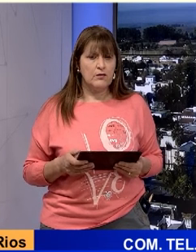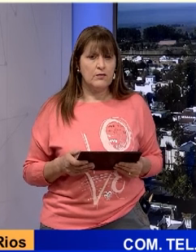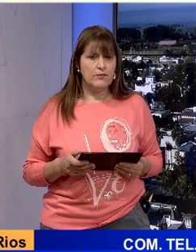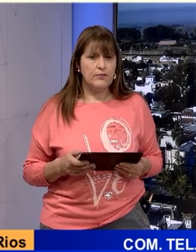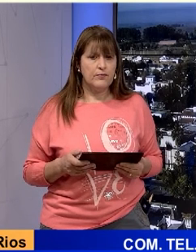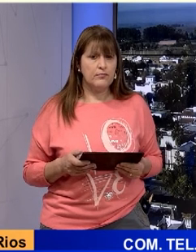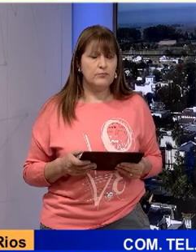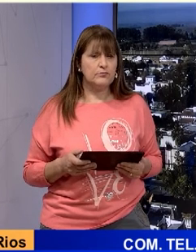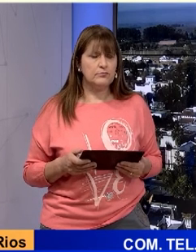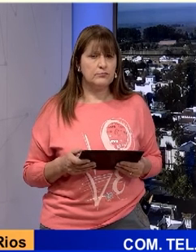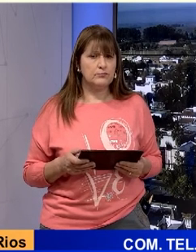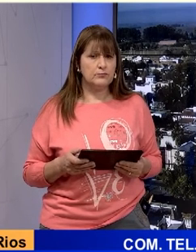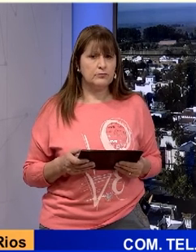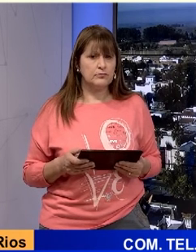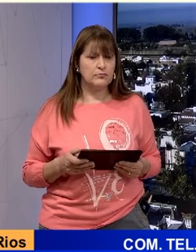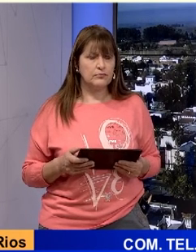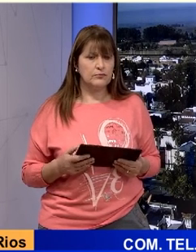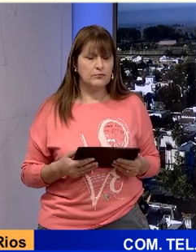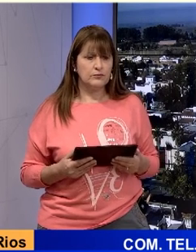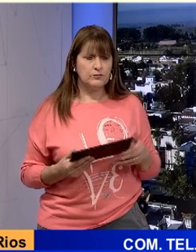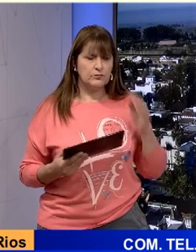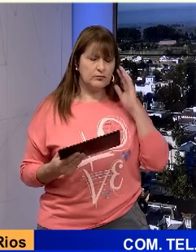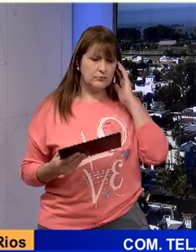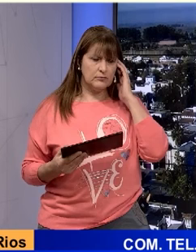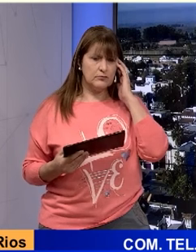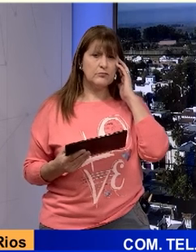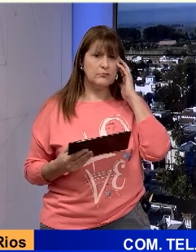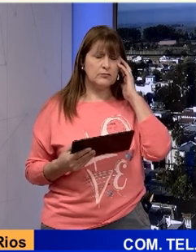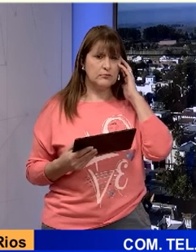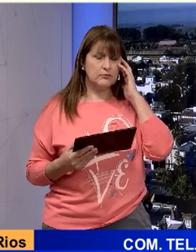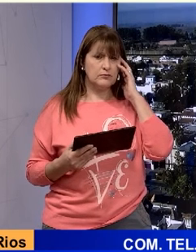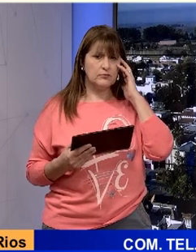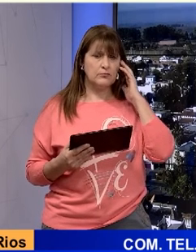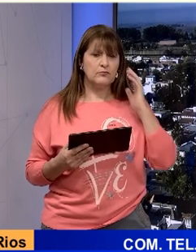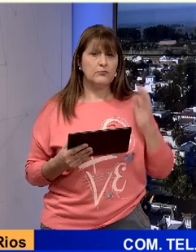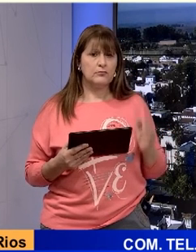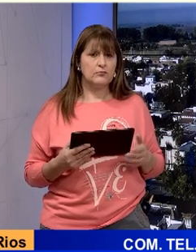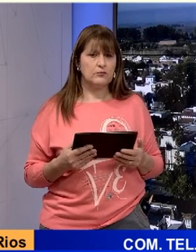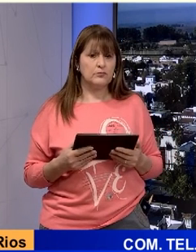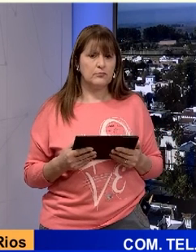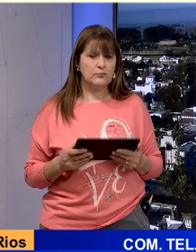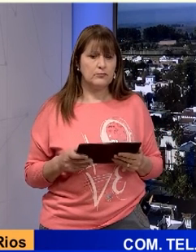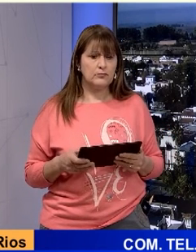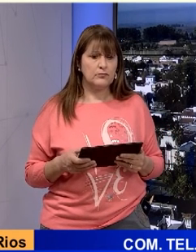terminó, solamente el público de los pasillos, sino que se tiene la justicia de la ciudad, en el sentido de una